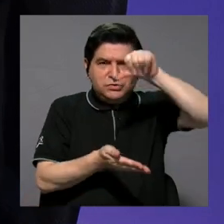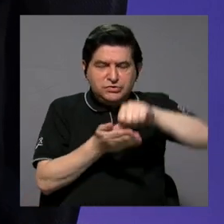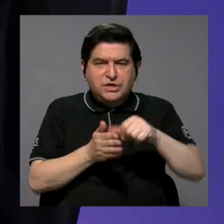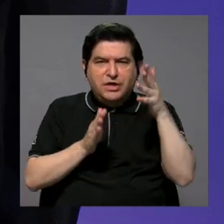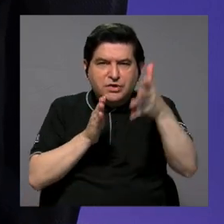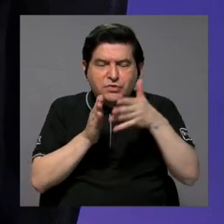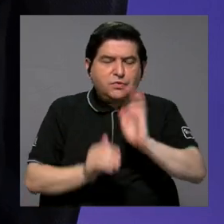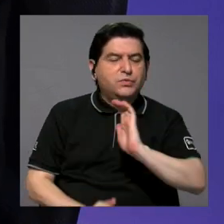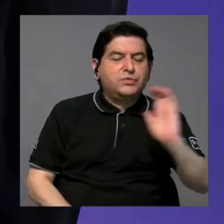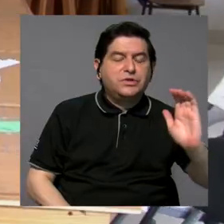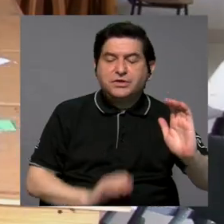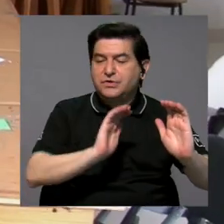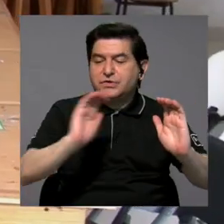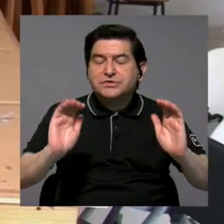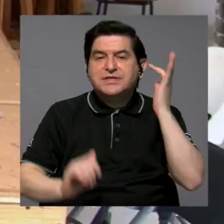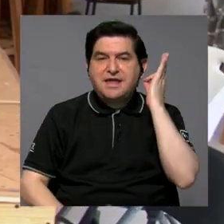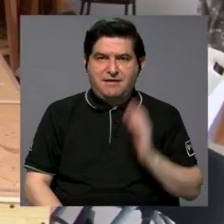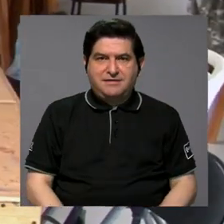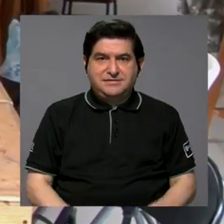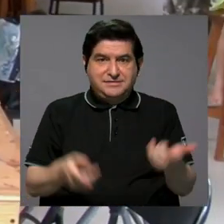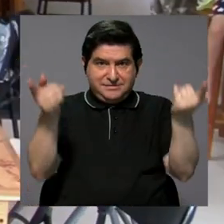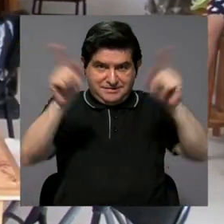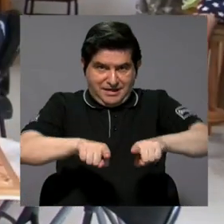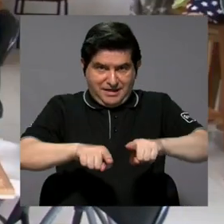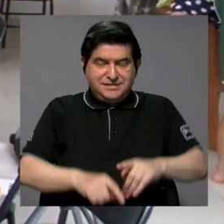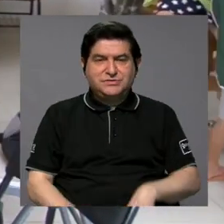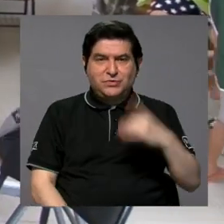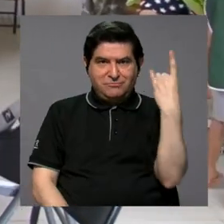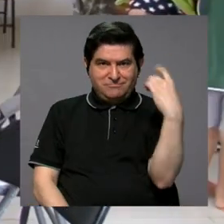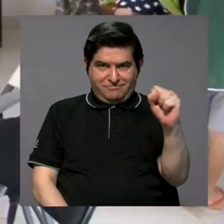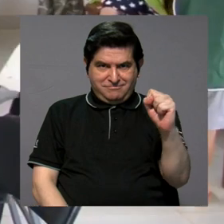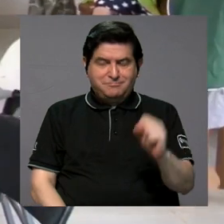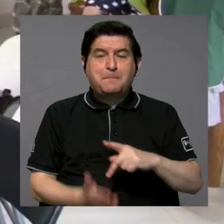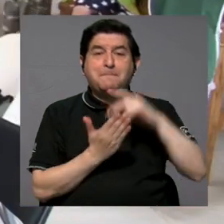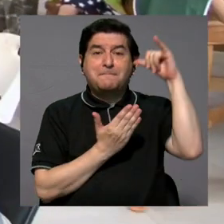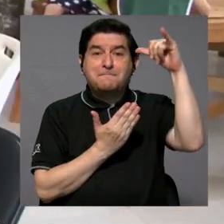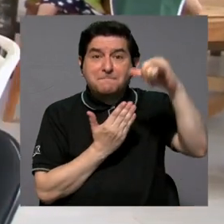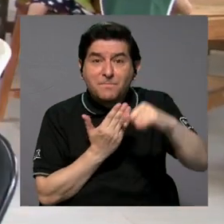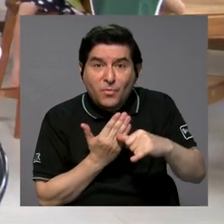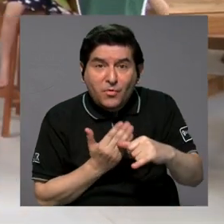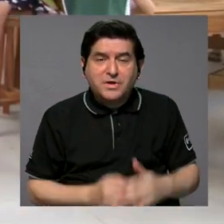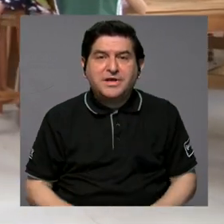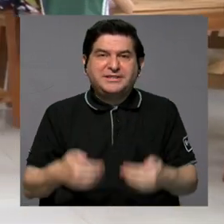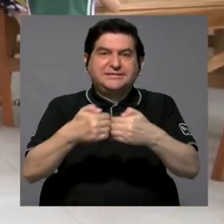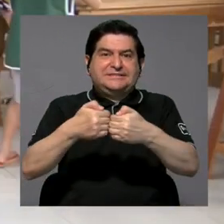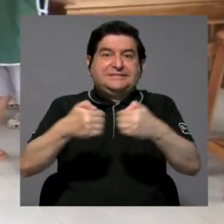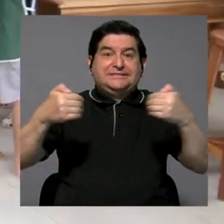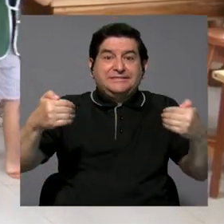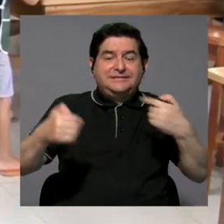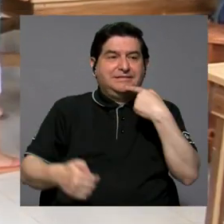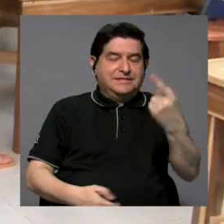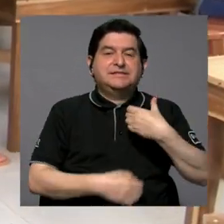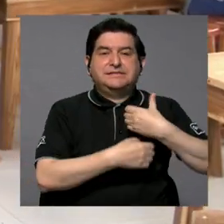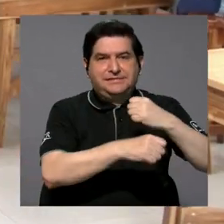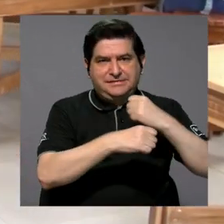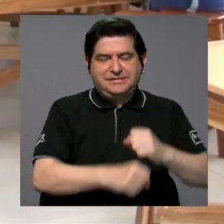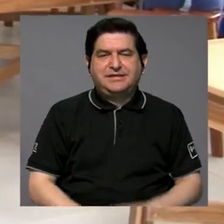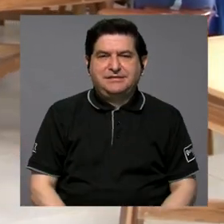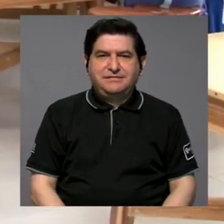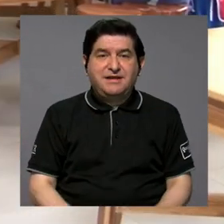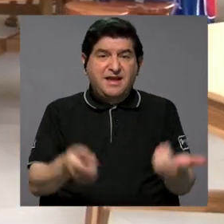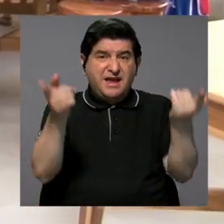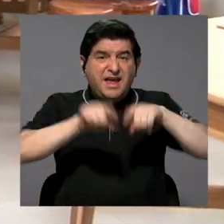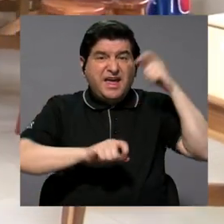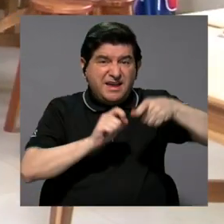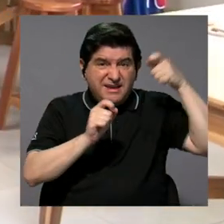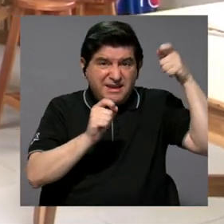para niños y niñas. En el caso de Zamparados, estos proyectos llegaron por aparte, decía la municipalidad, entonces en el